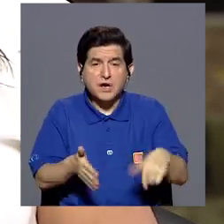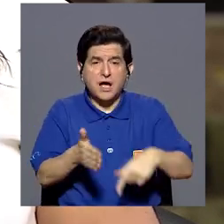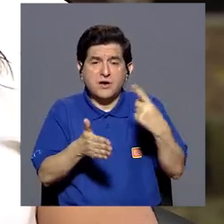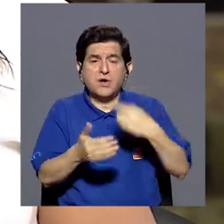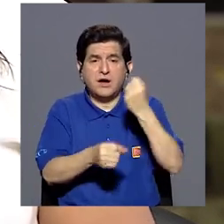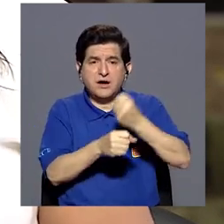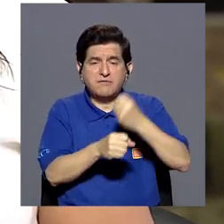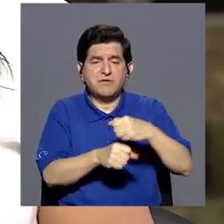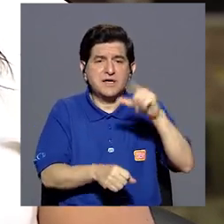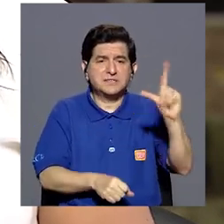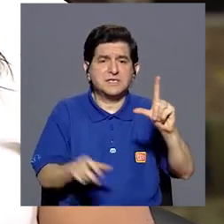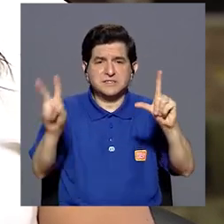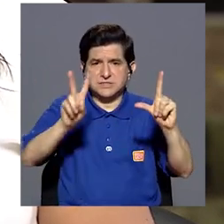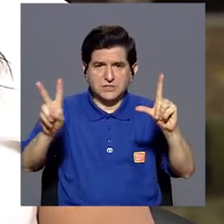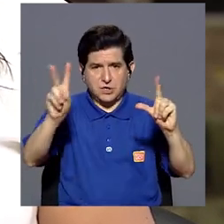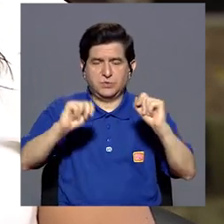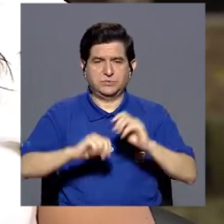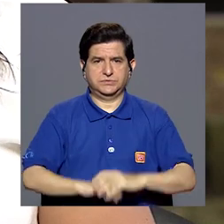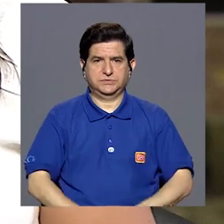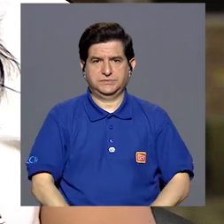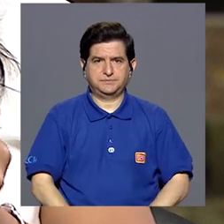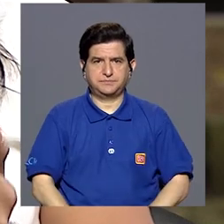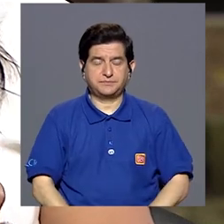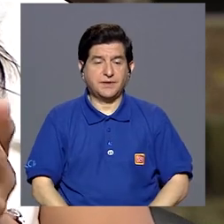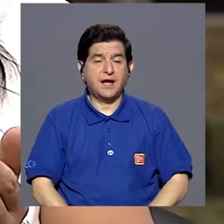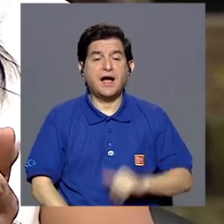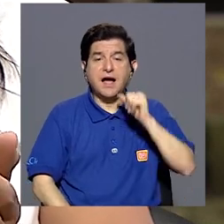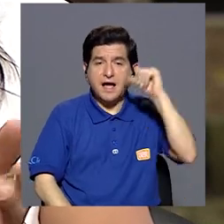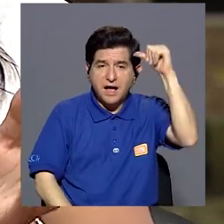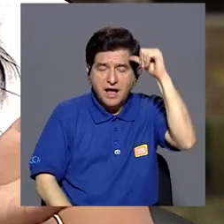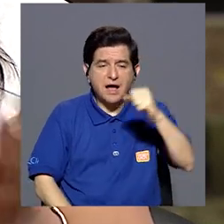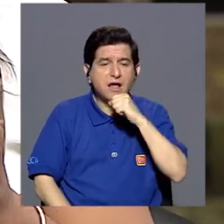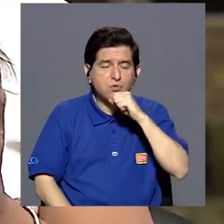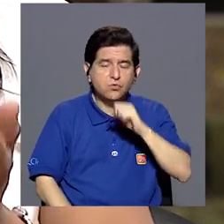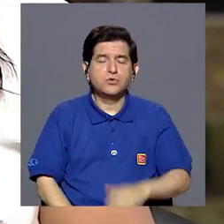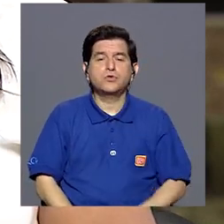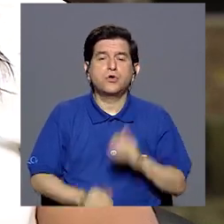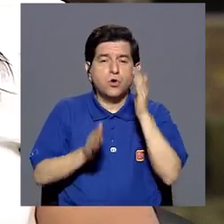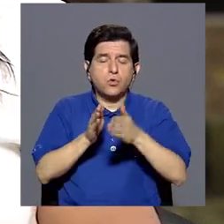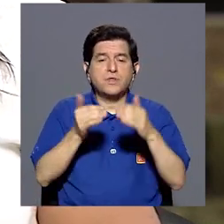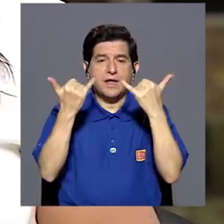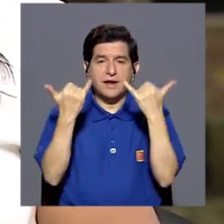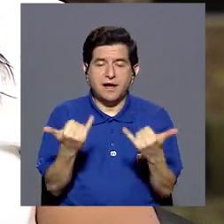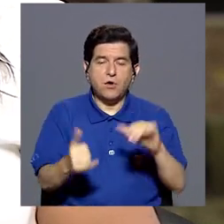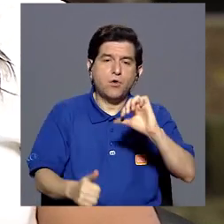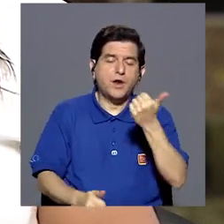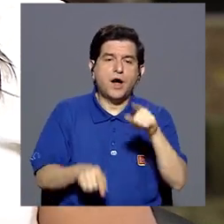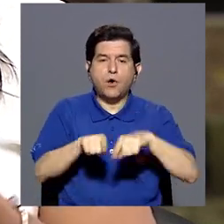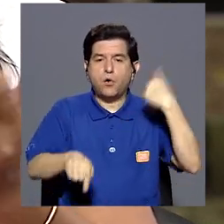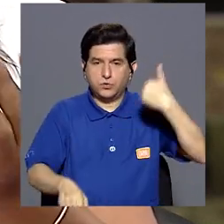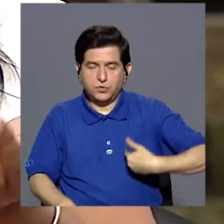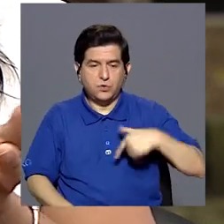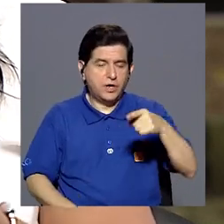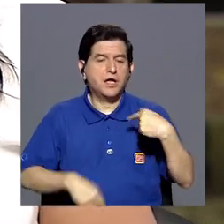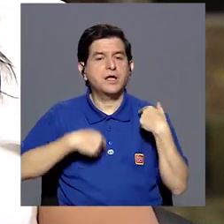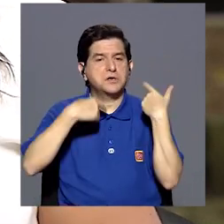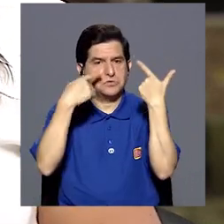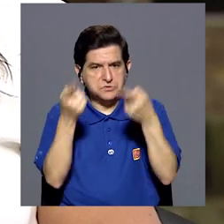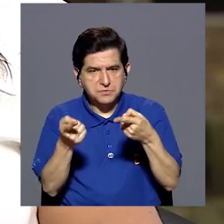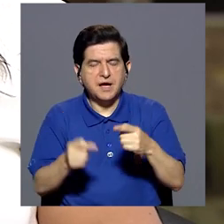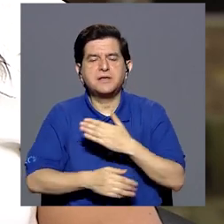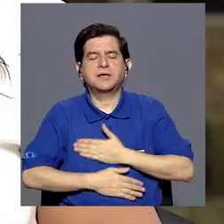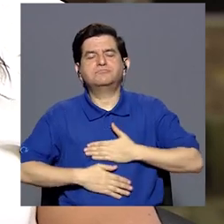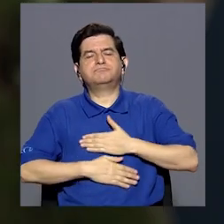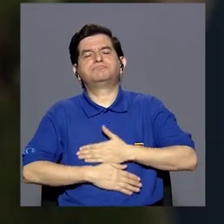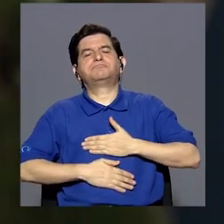muchas veces se trabaja de lunes a viernes. Entonces, ese adulto mayor se lo puede cuidar otro hermano para que ellos vayan y también